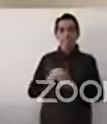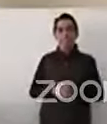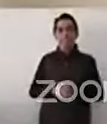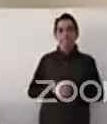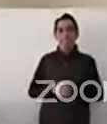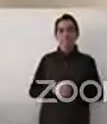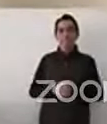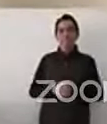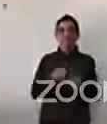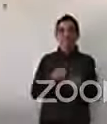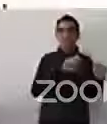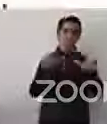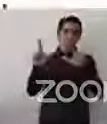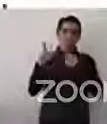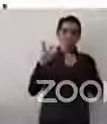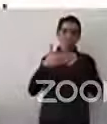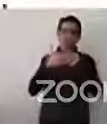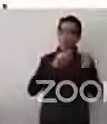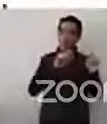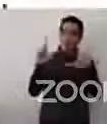Siguiente diapositiva, por favor.